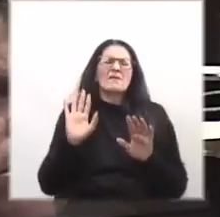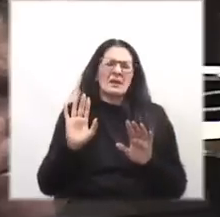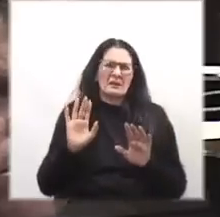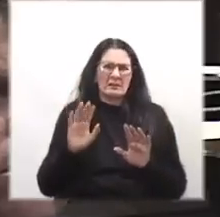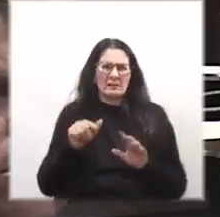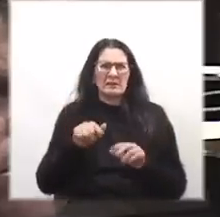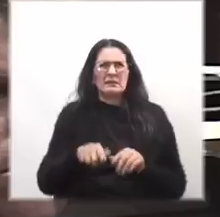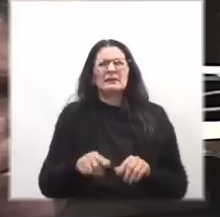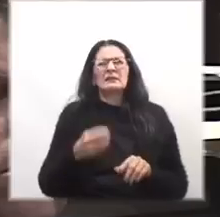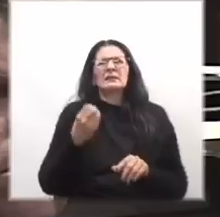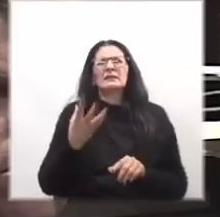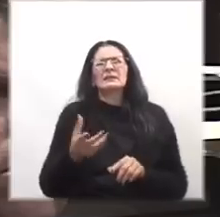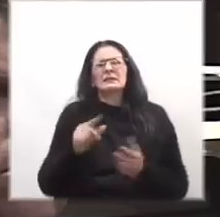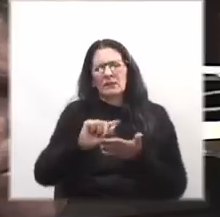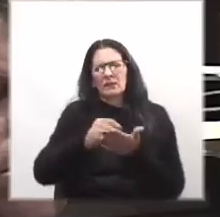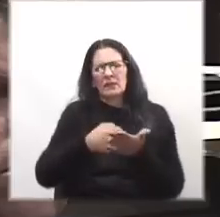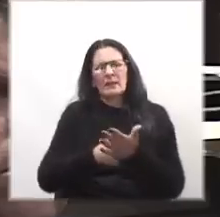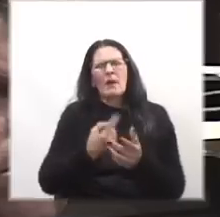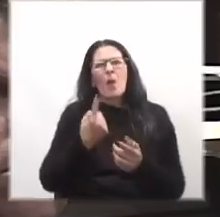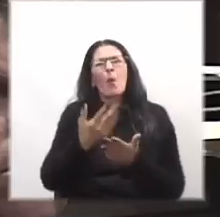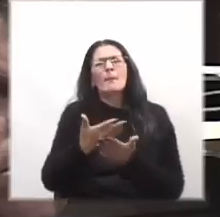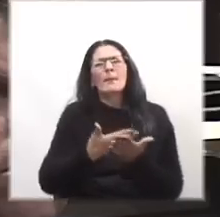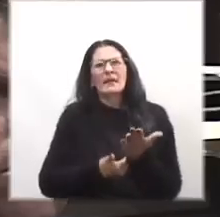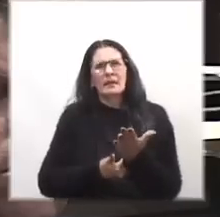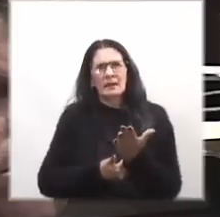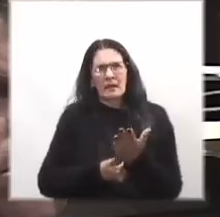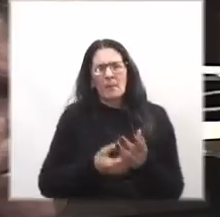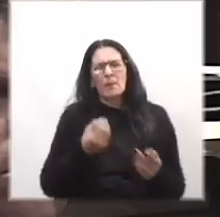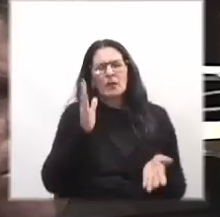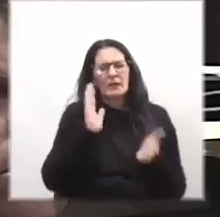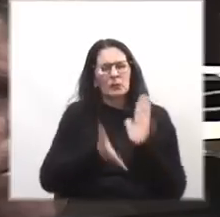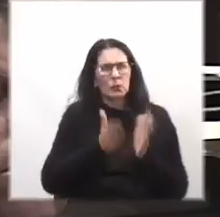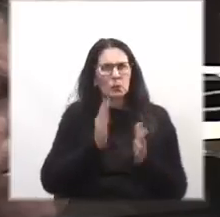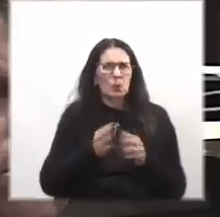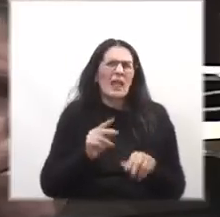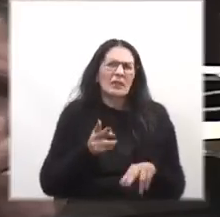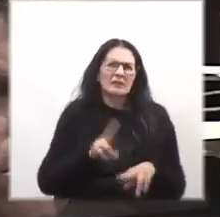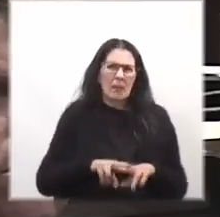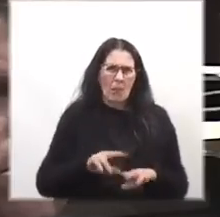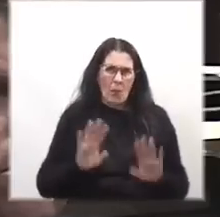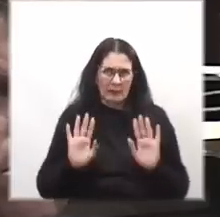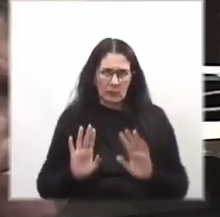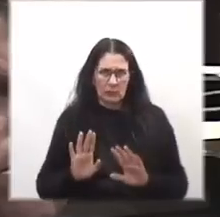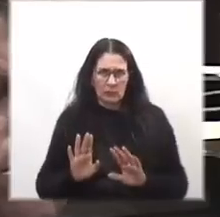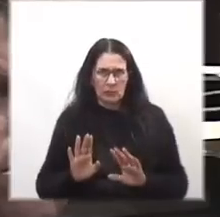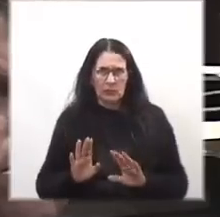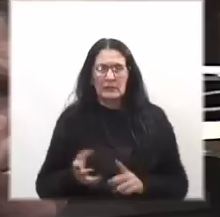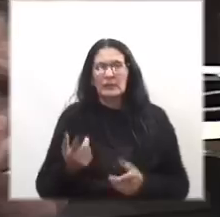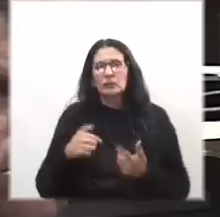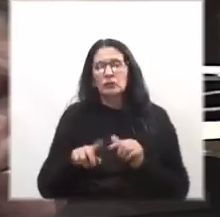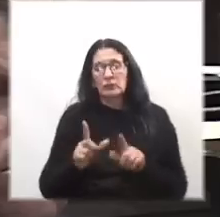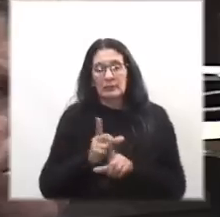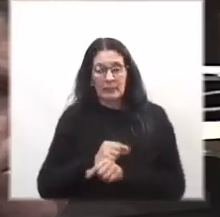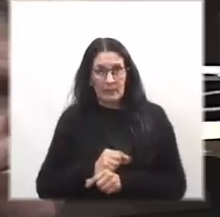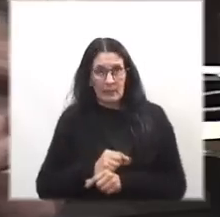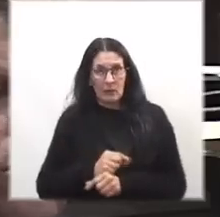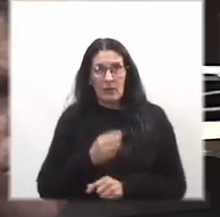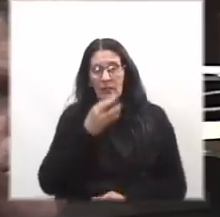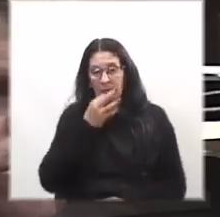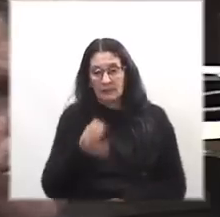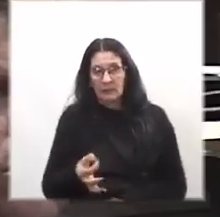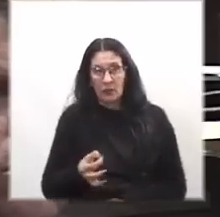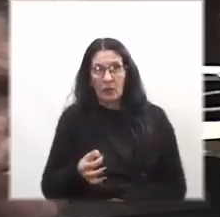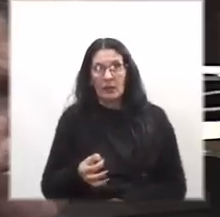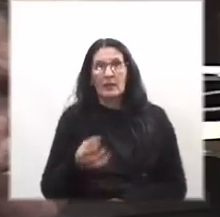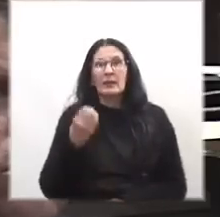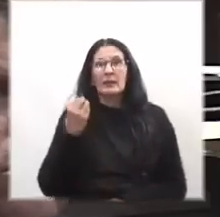y que el coronel le hizo firmar un papel porque los torturadores están muertos entonces termino presidente diciendo que